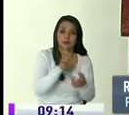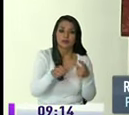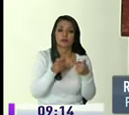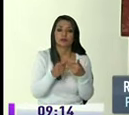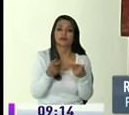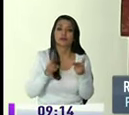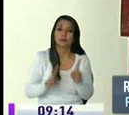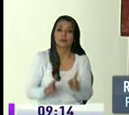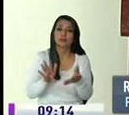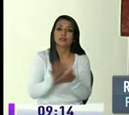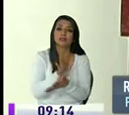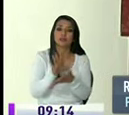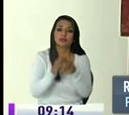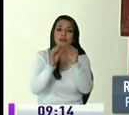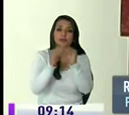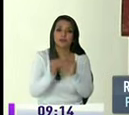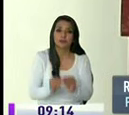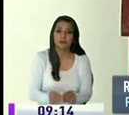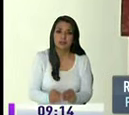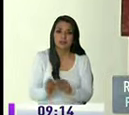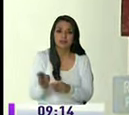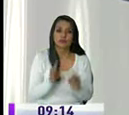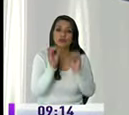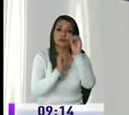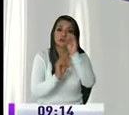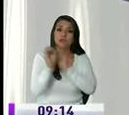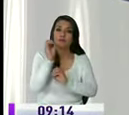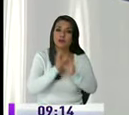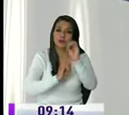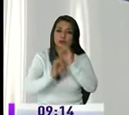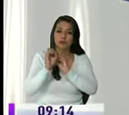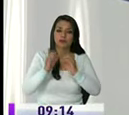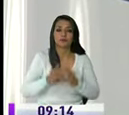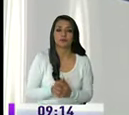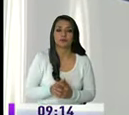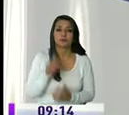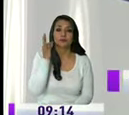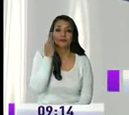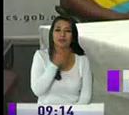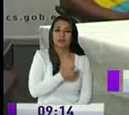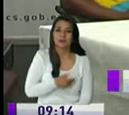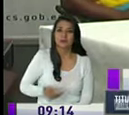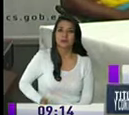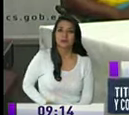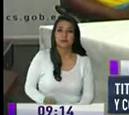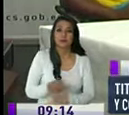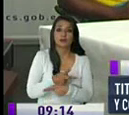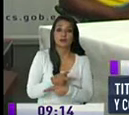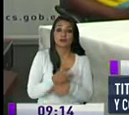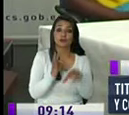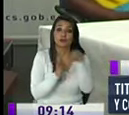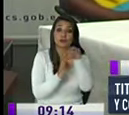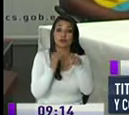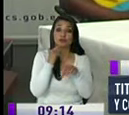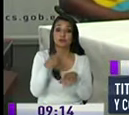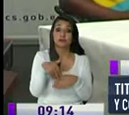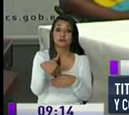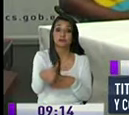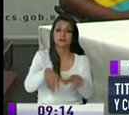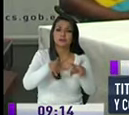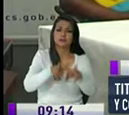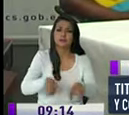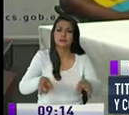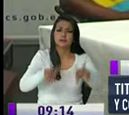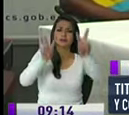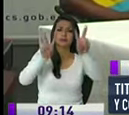procesando escuelas de formación observatorios la presidenta del consejo indicó también que se adelantaron las investigaciones de